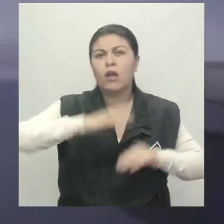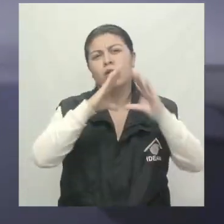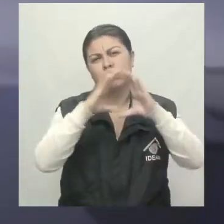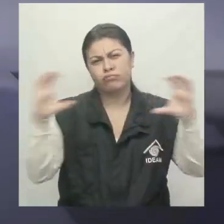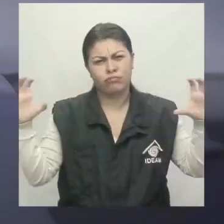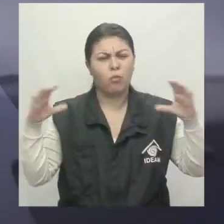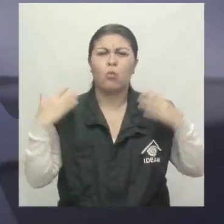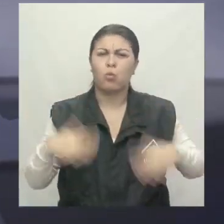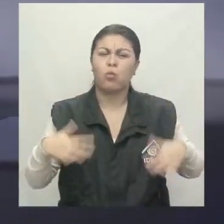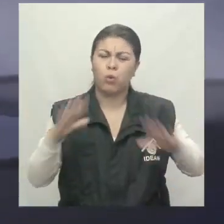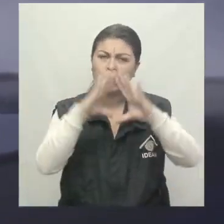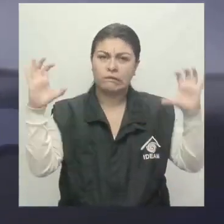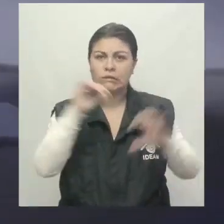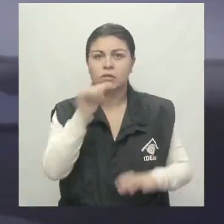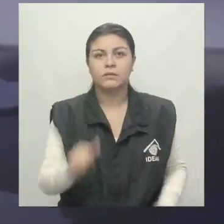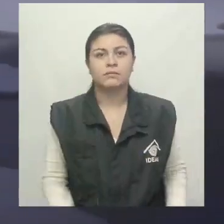bien cubiertos.